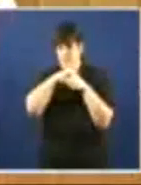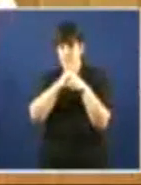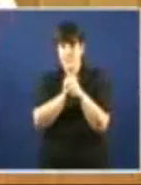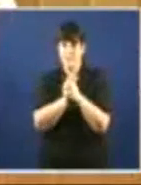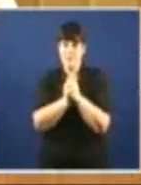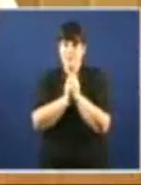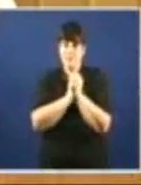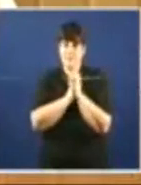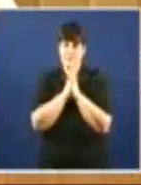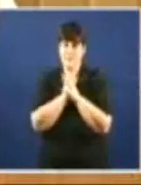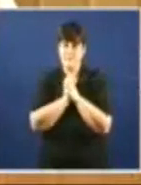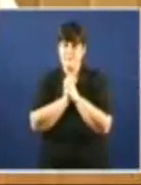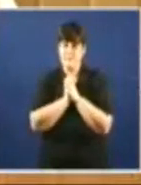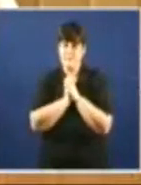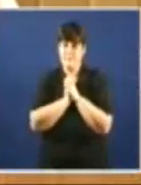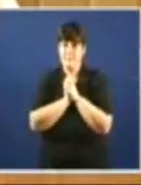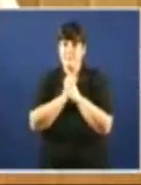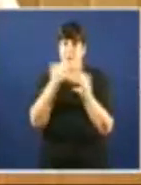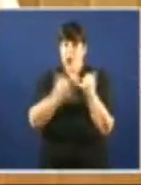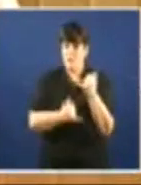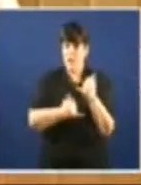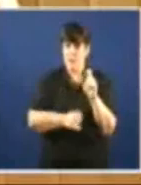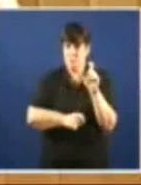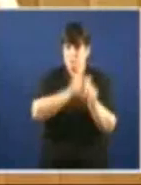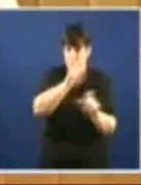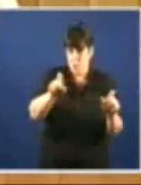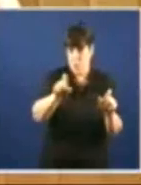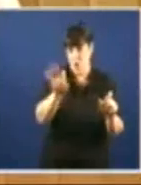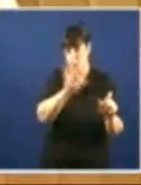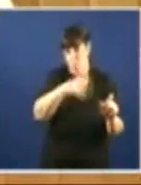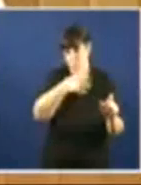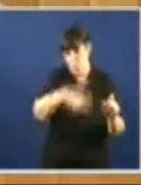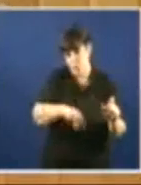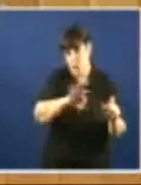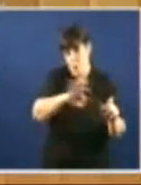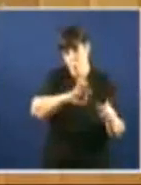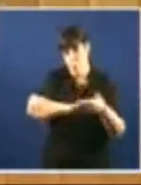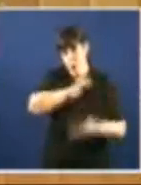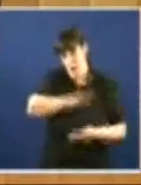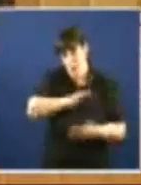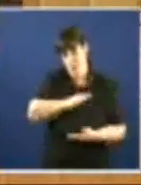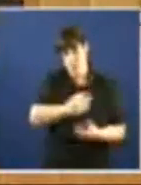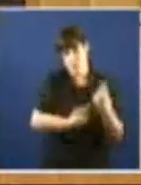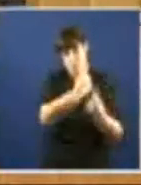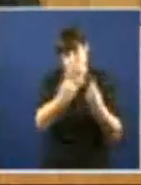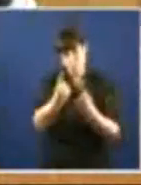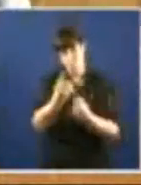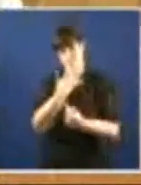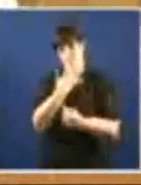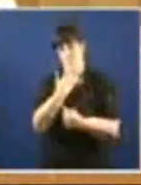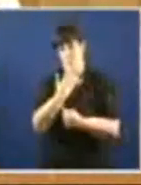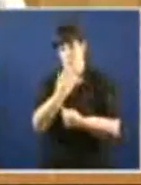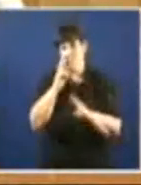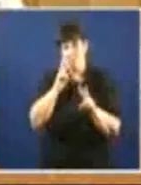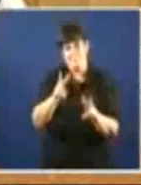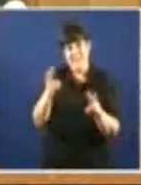Do orde mundial Hai persoas Hai posibilidades Perdón Hai persoas con capacidade Que asisten Dende fora A